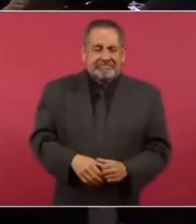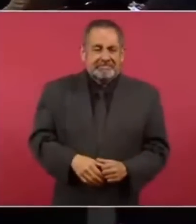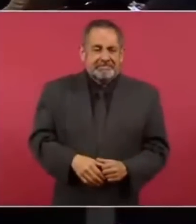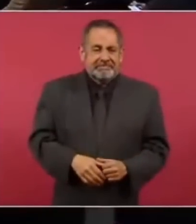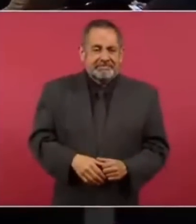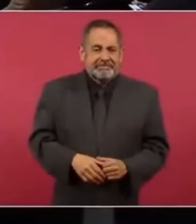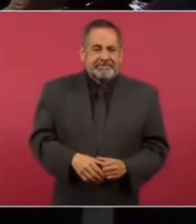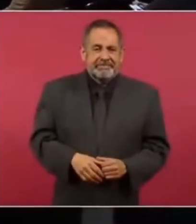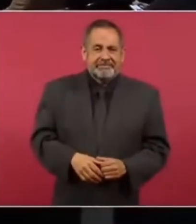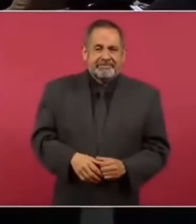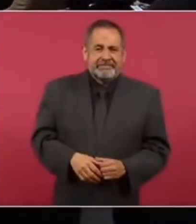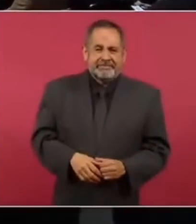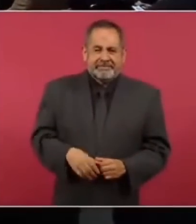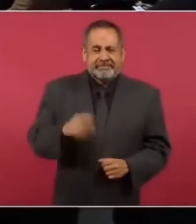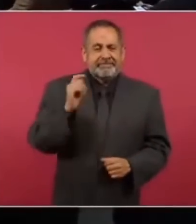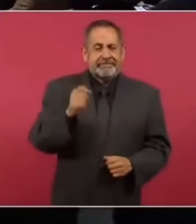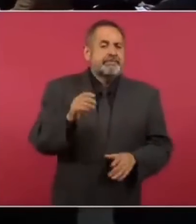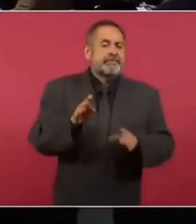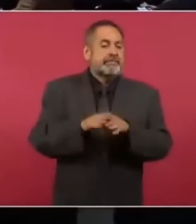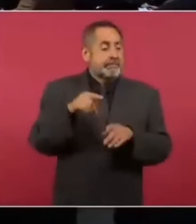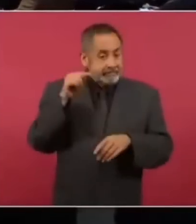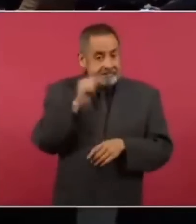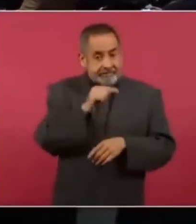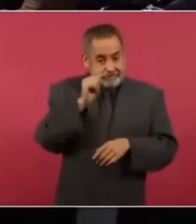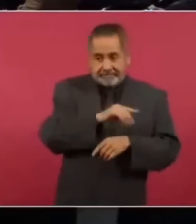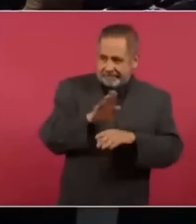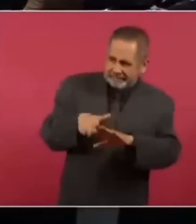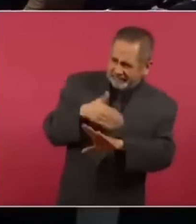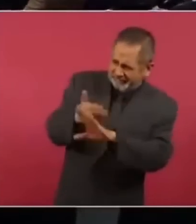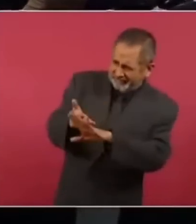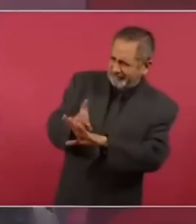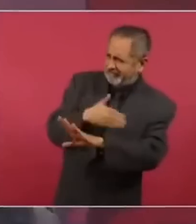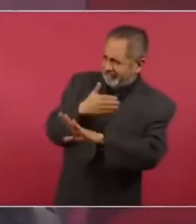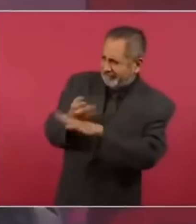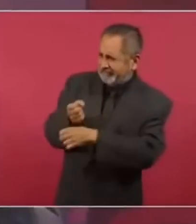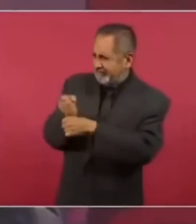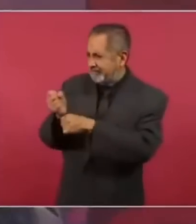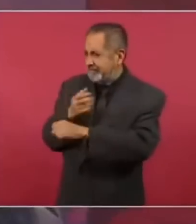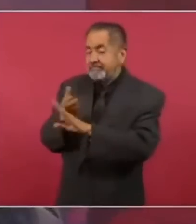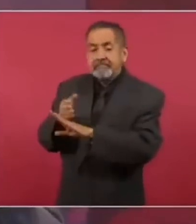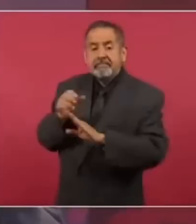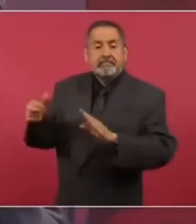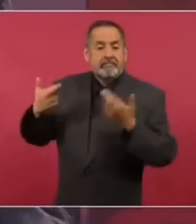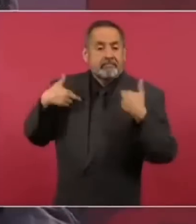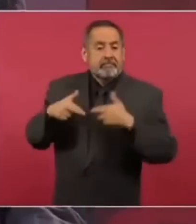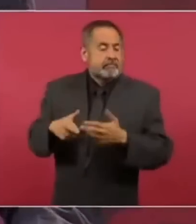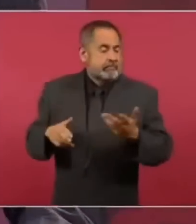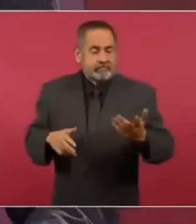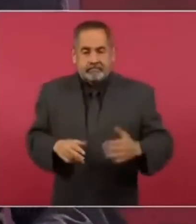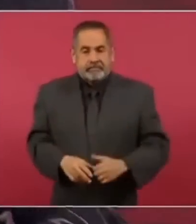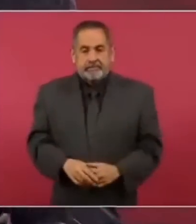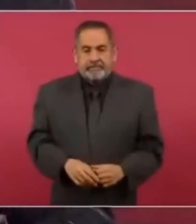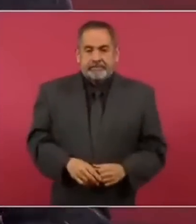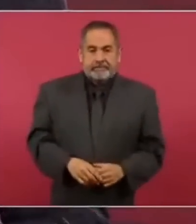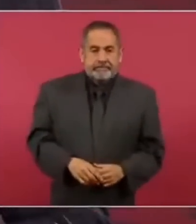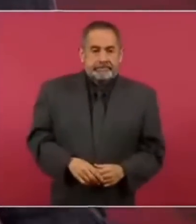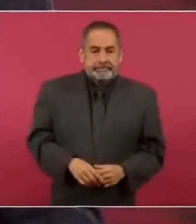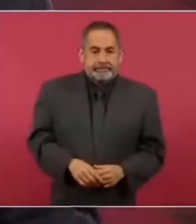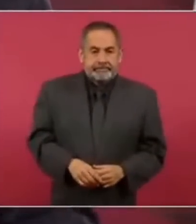estaba constantemente en contra de los maestros. Llegaban a